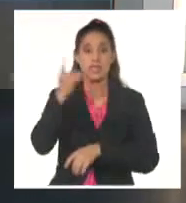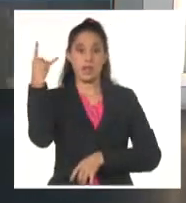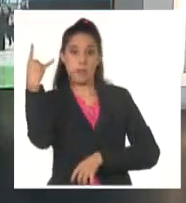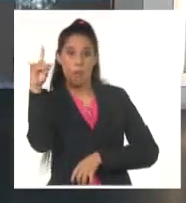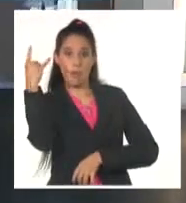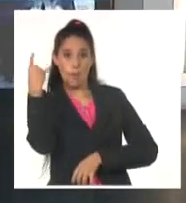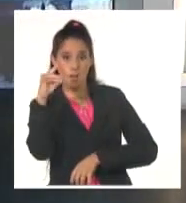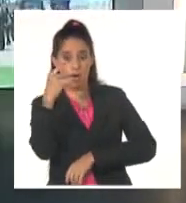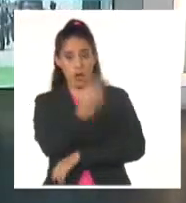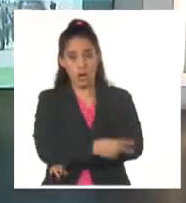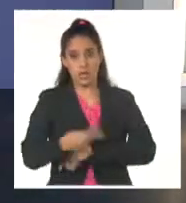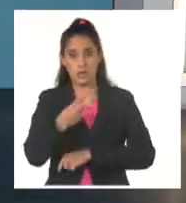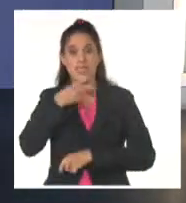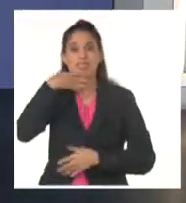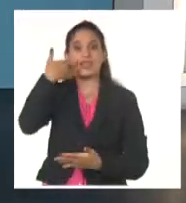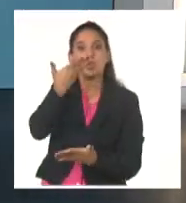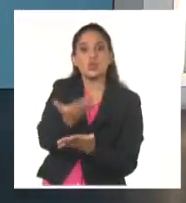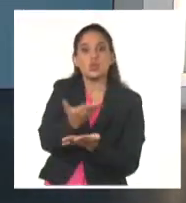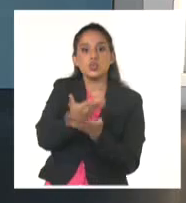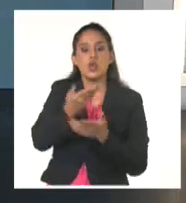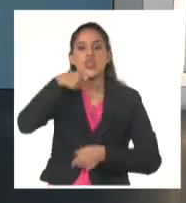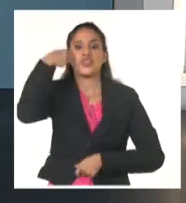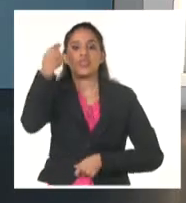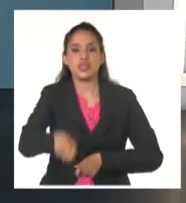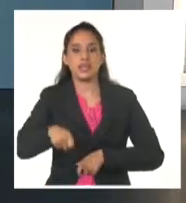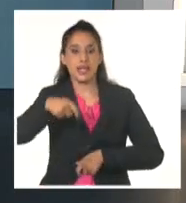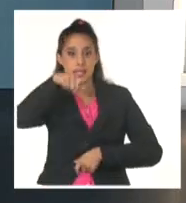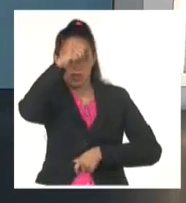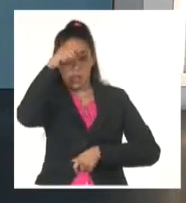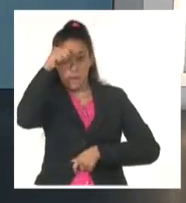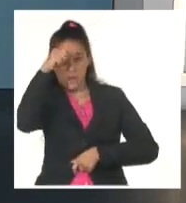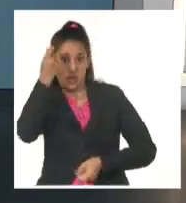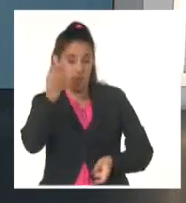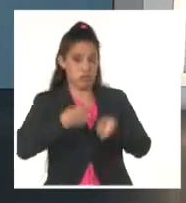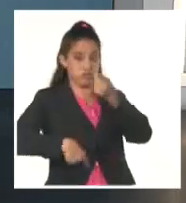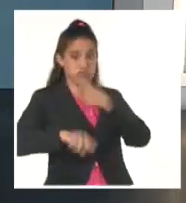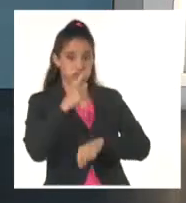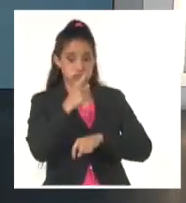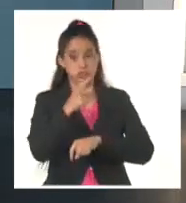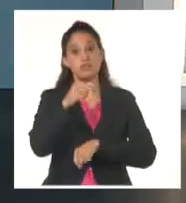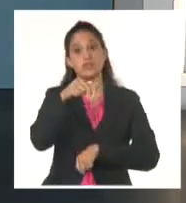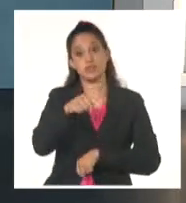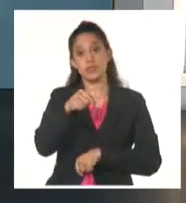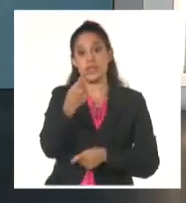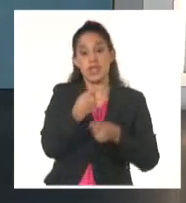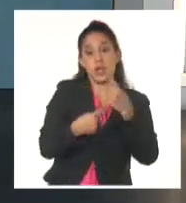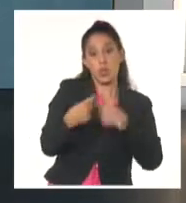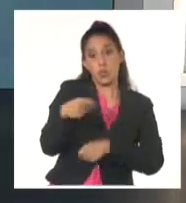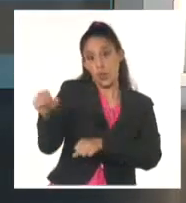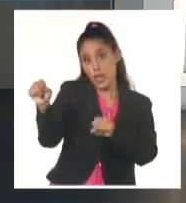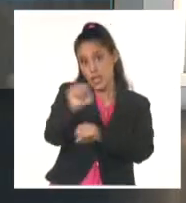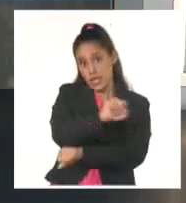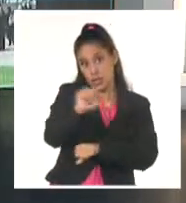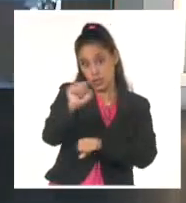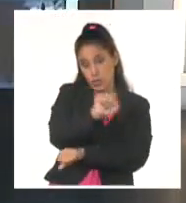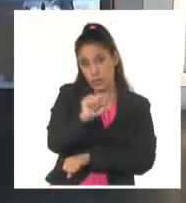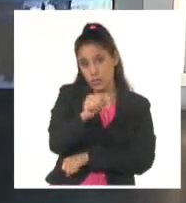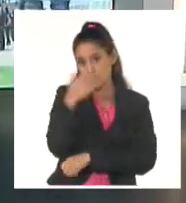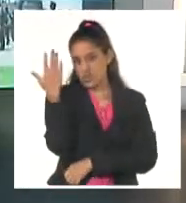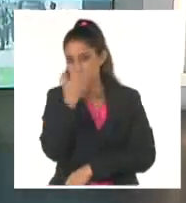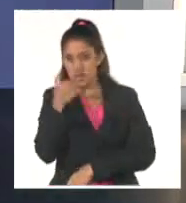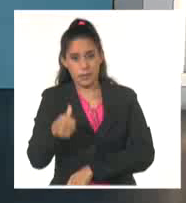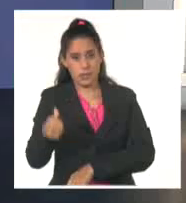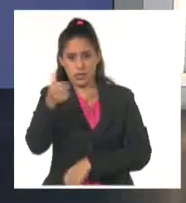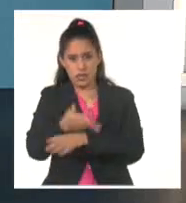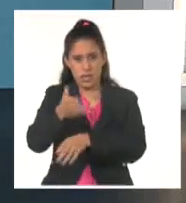denunció este domingo un infructuoso atentado armado que le realizaran en el trópico de Cochabamba. El vehículo en el que viajaba el exmandatario recibió